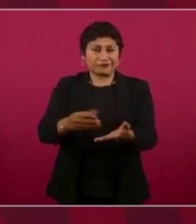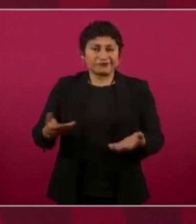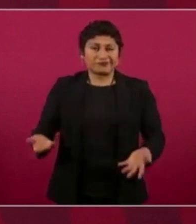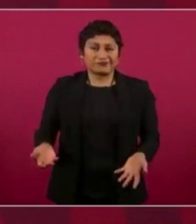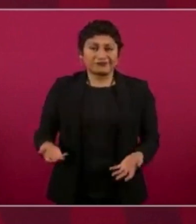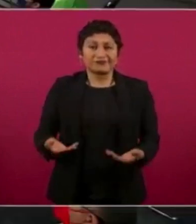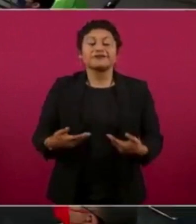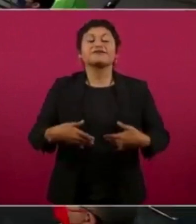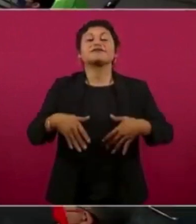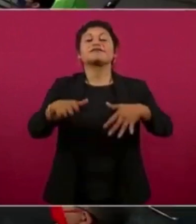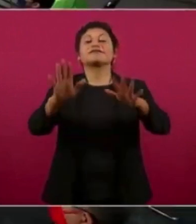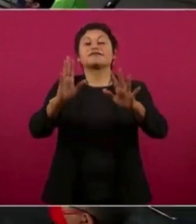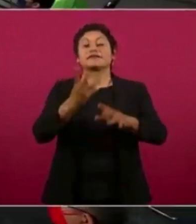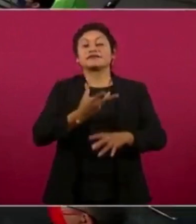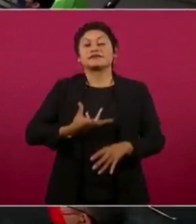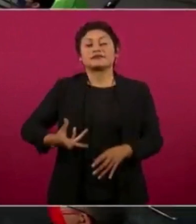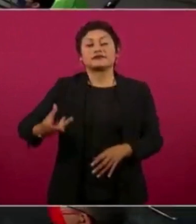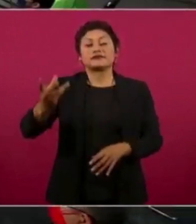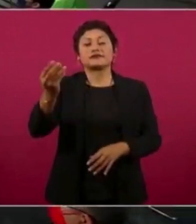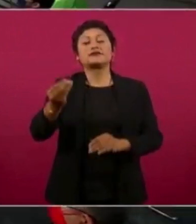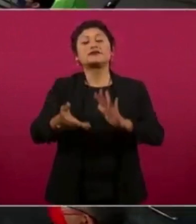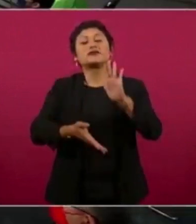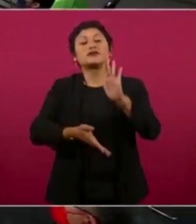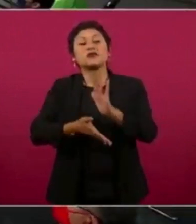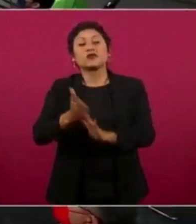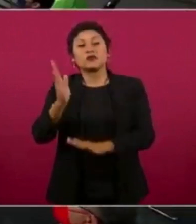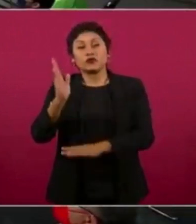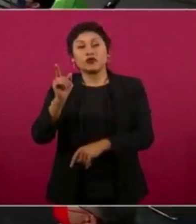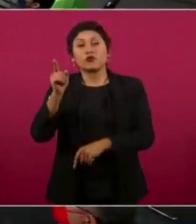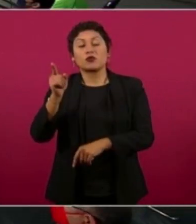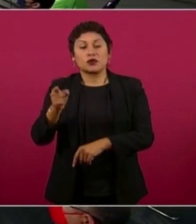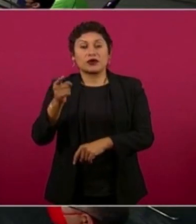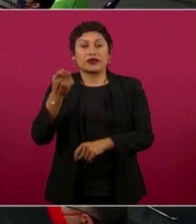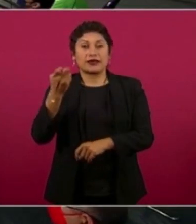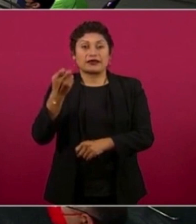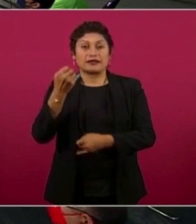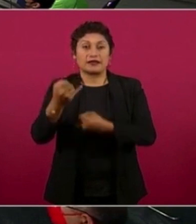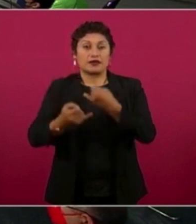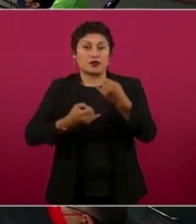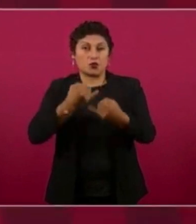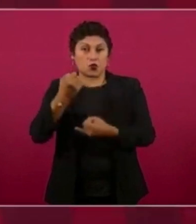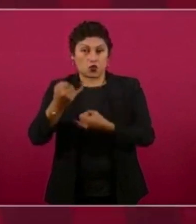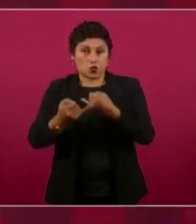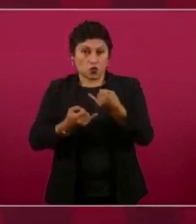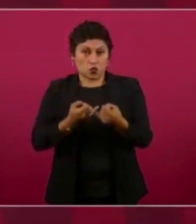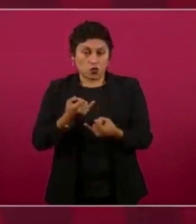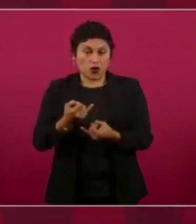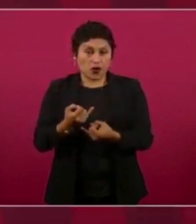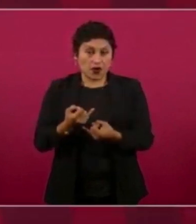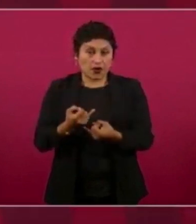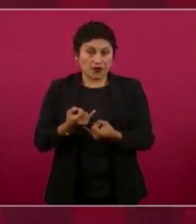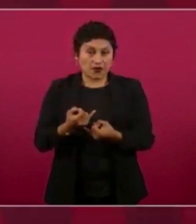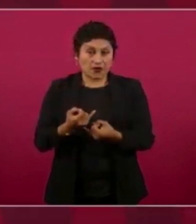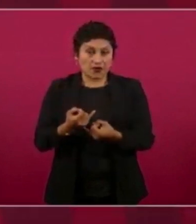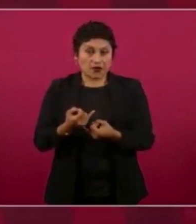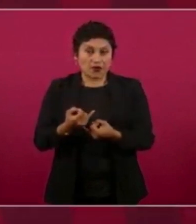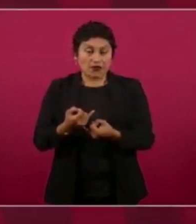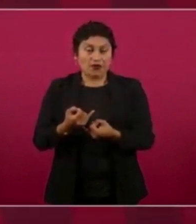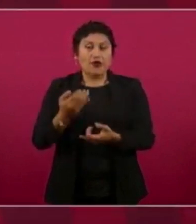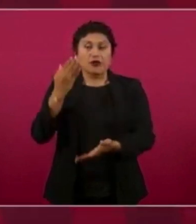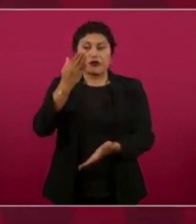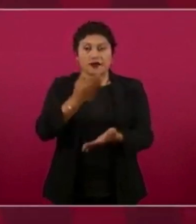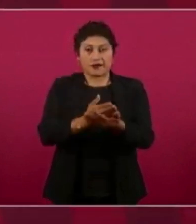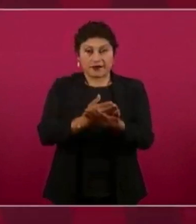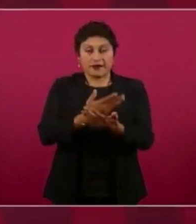Y nos fuimos a este Juego de Estrella a San Diego.